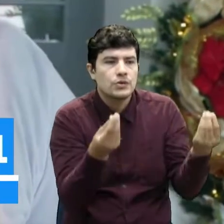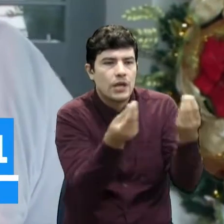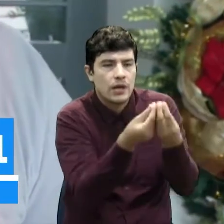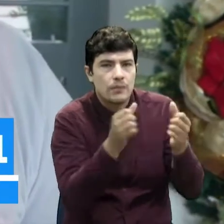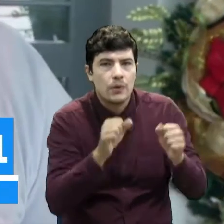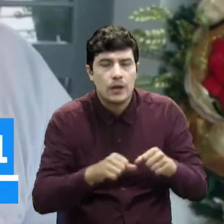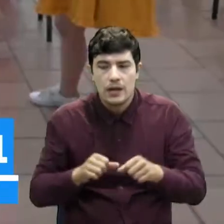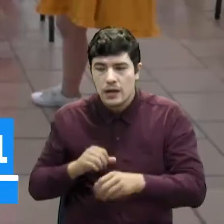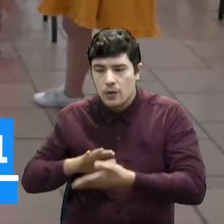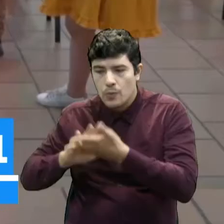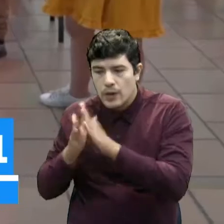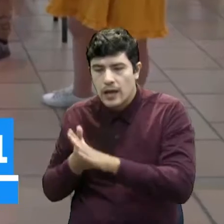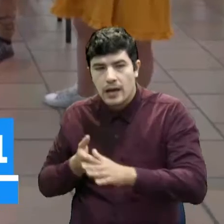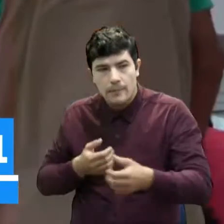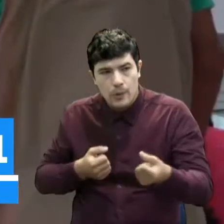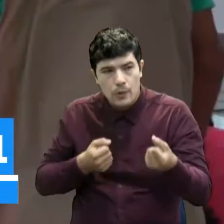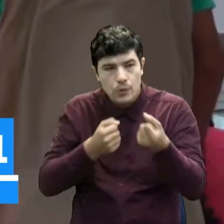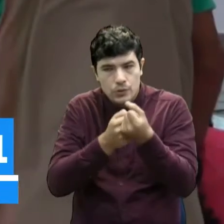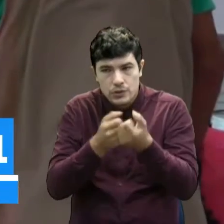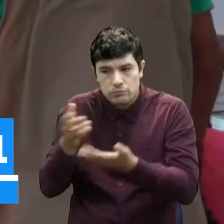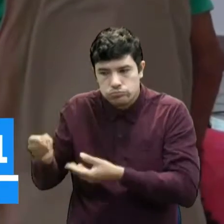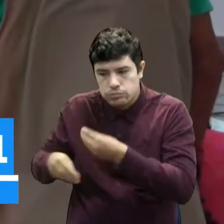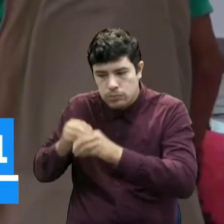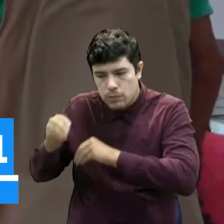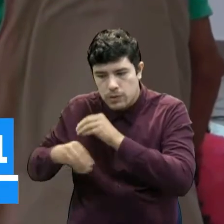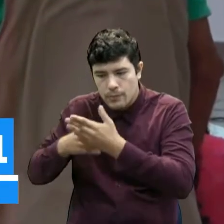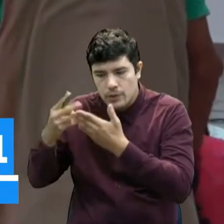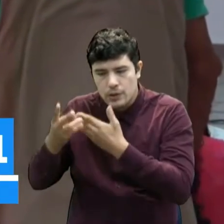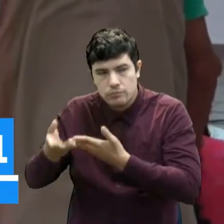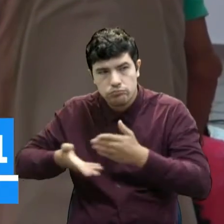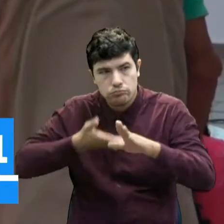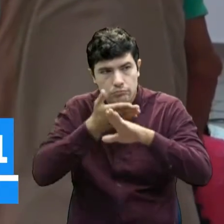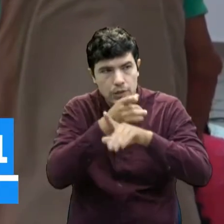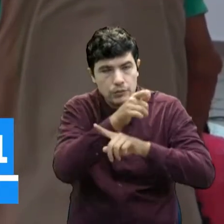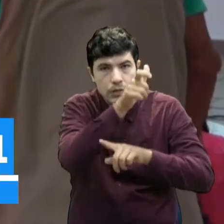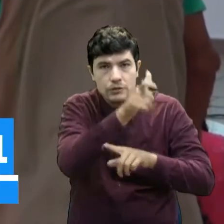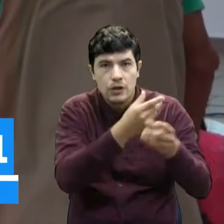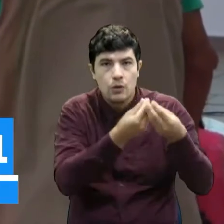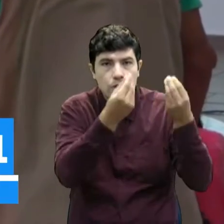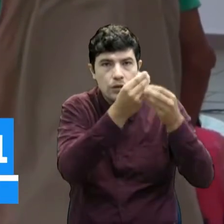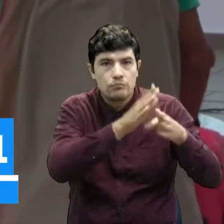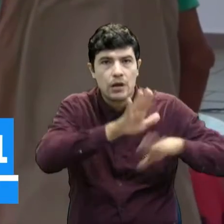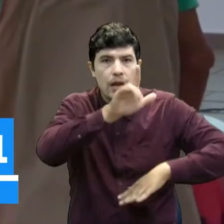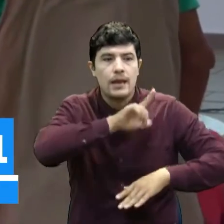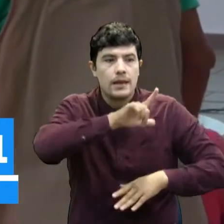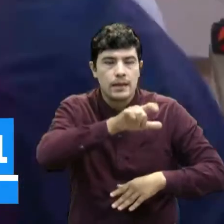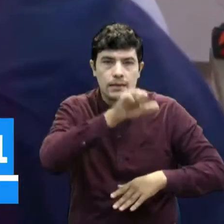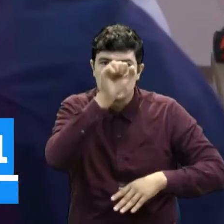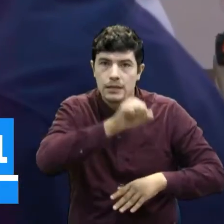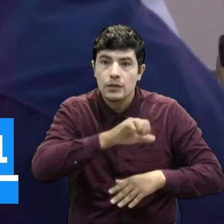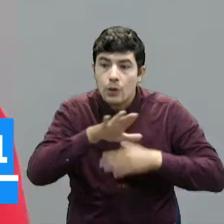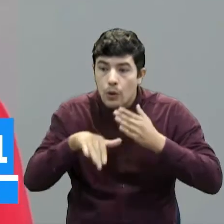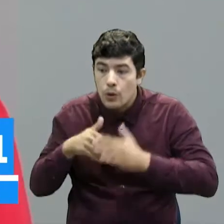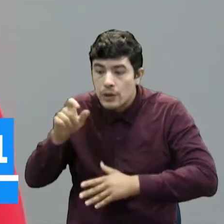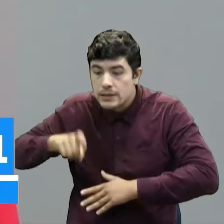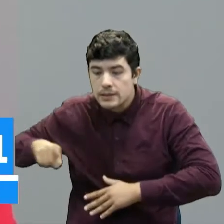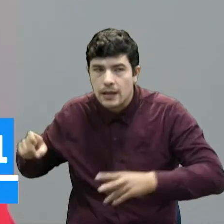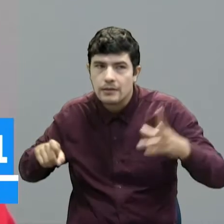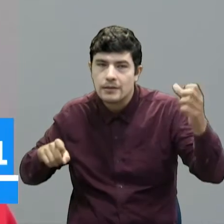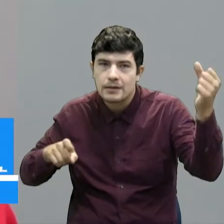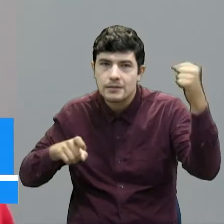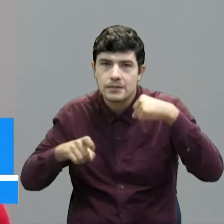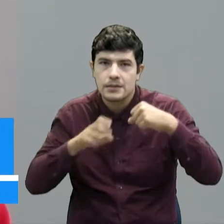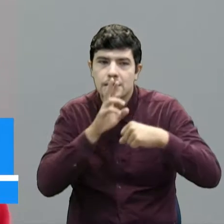todos nuestros proyectos y que todo lo que necesitemos sea un sí. Es un buen espacio de participación